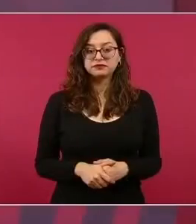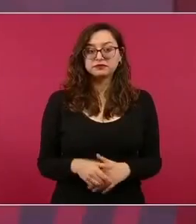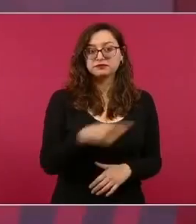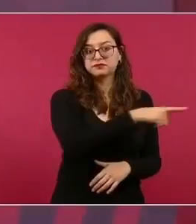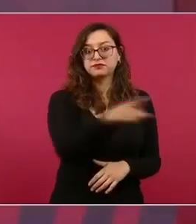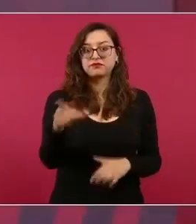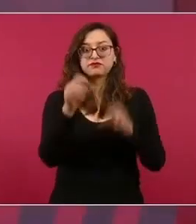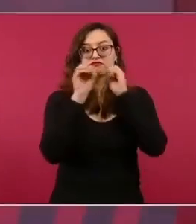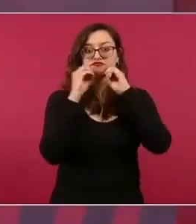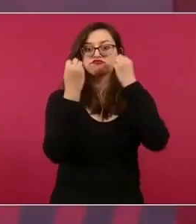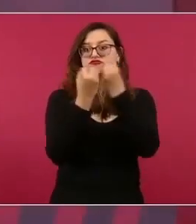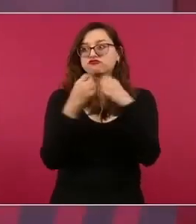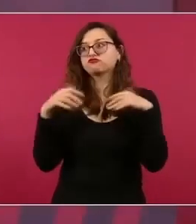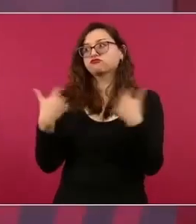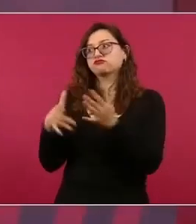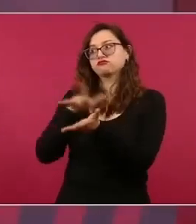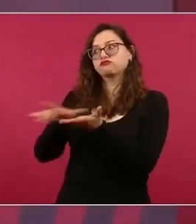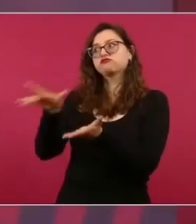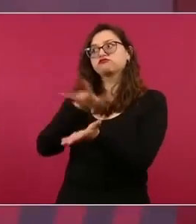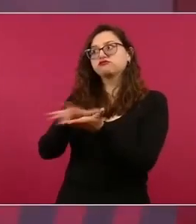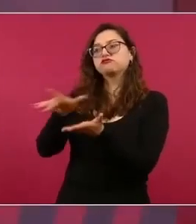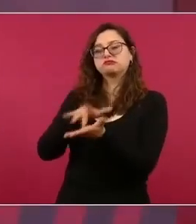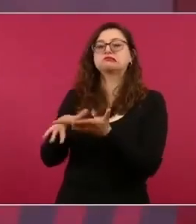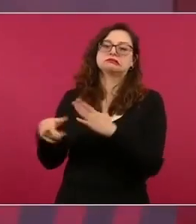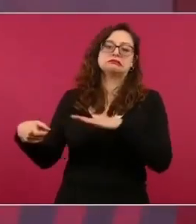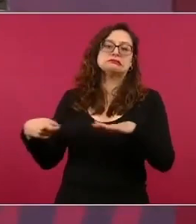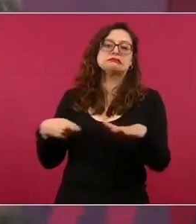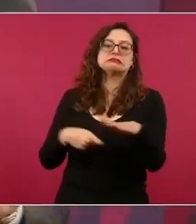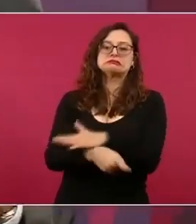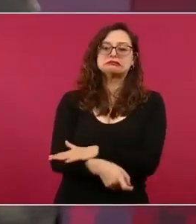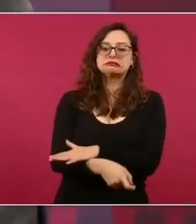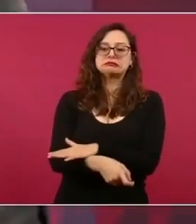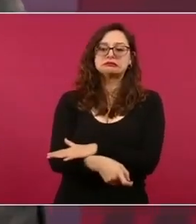lealtades, conciencias, ver a